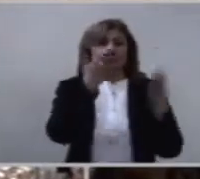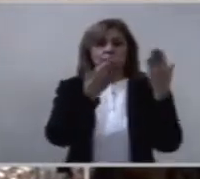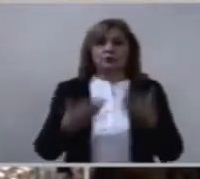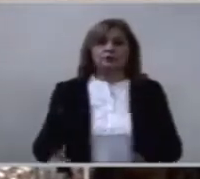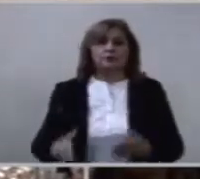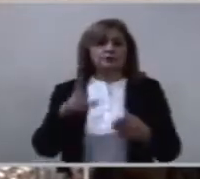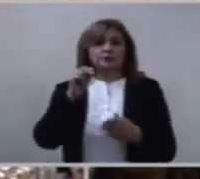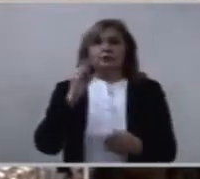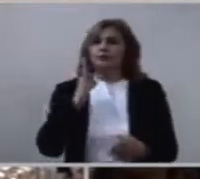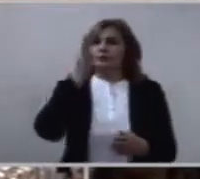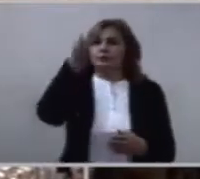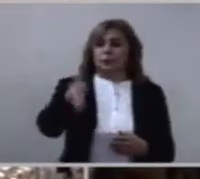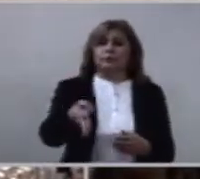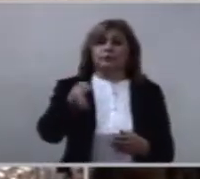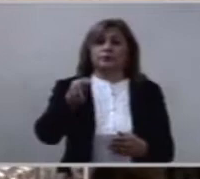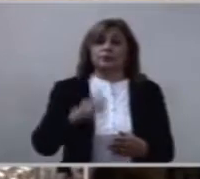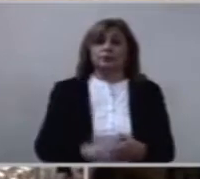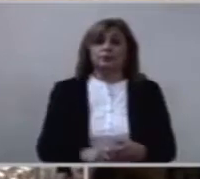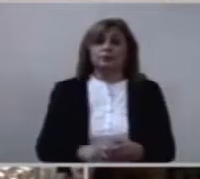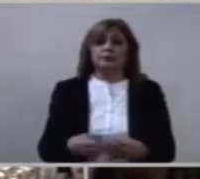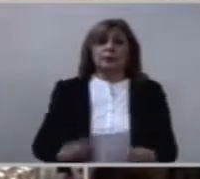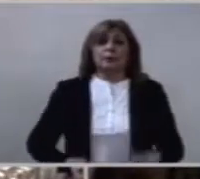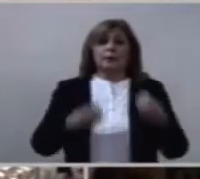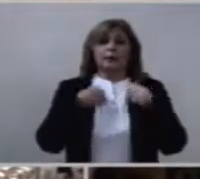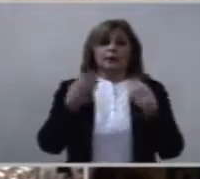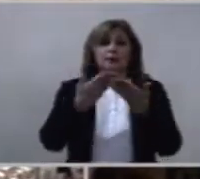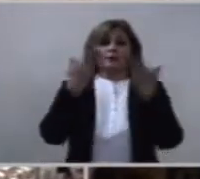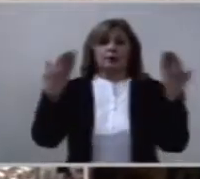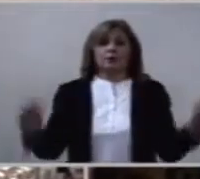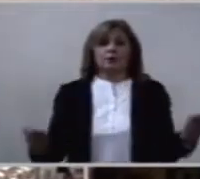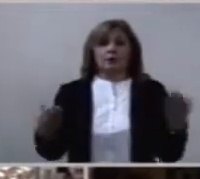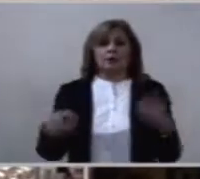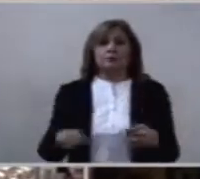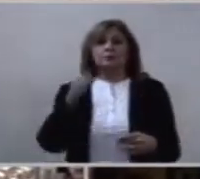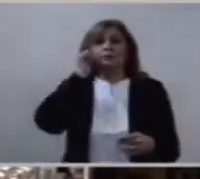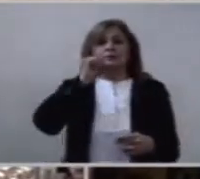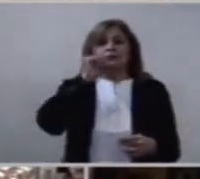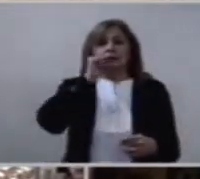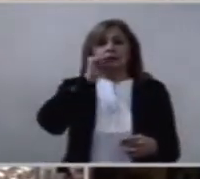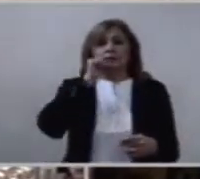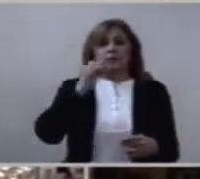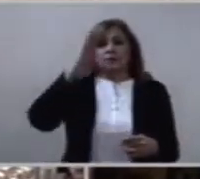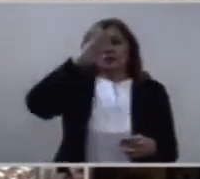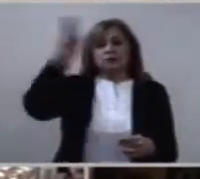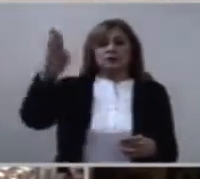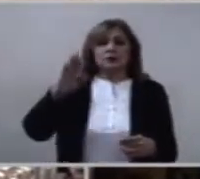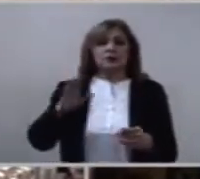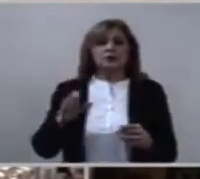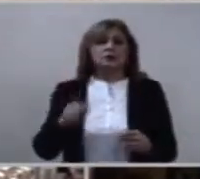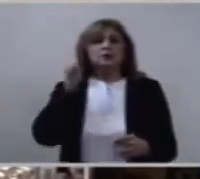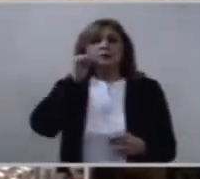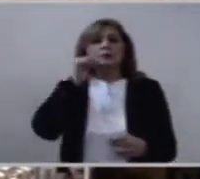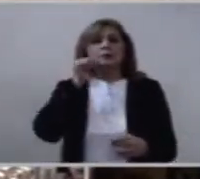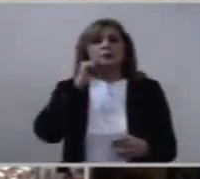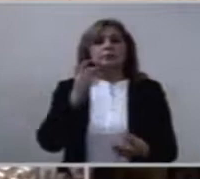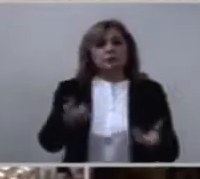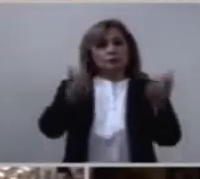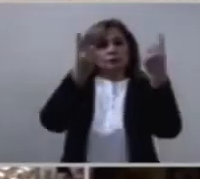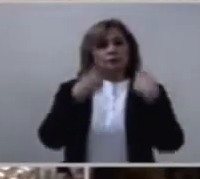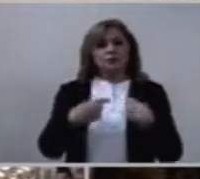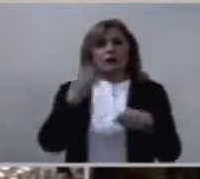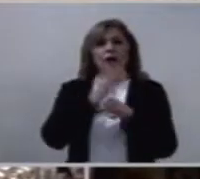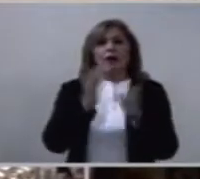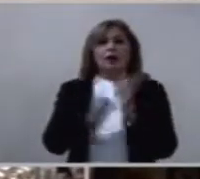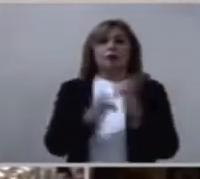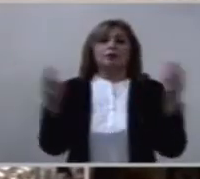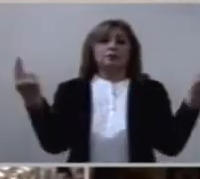nuestro jornal. Nos da la paga de cada día. Nos da el